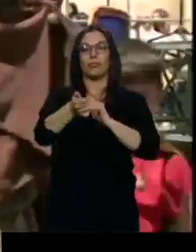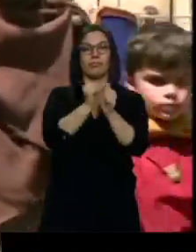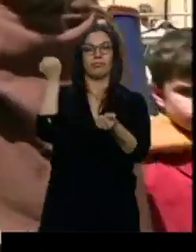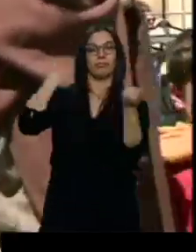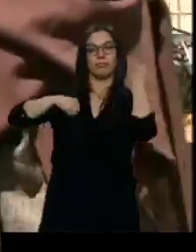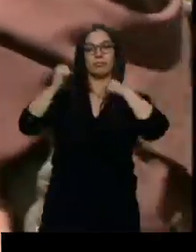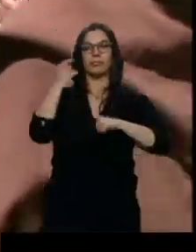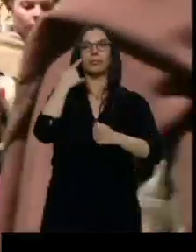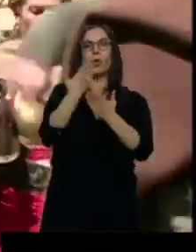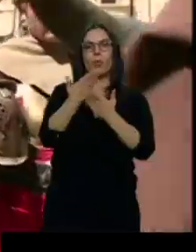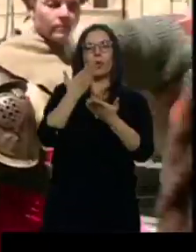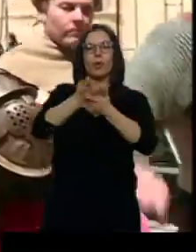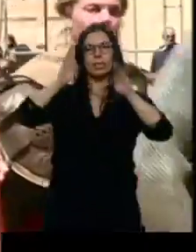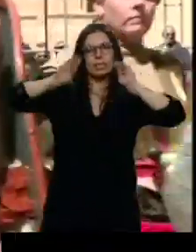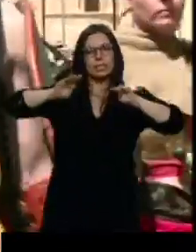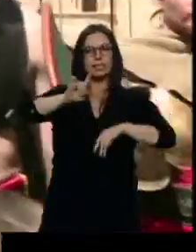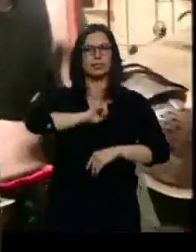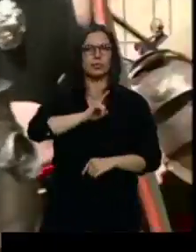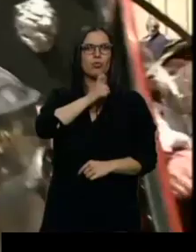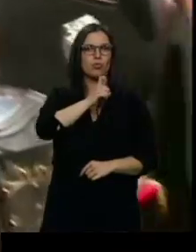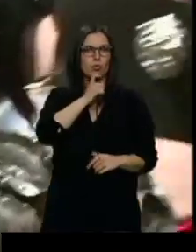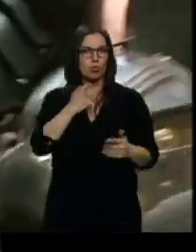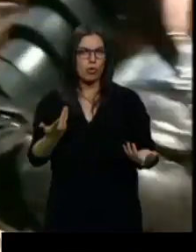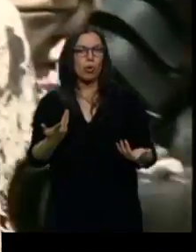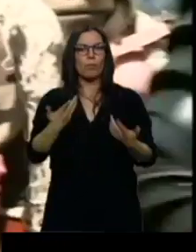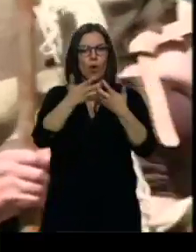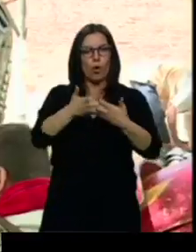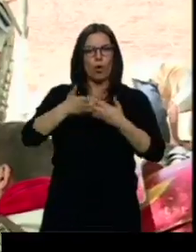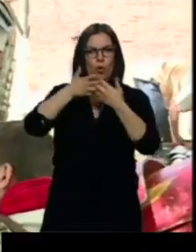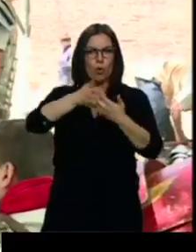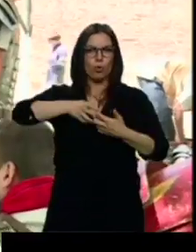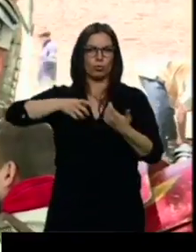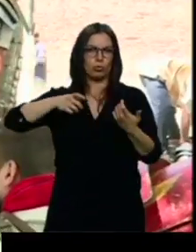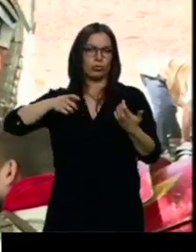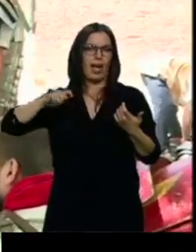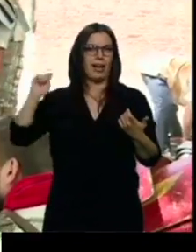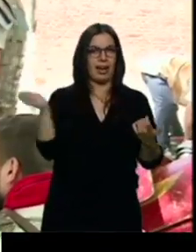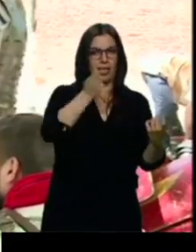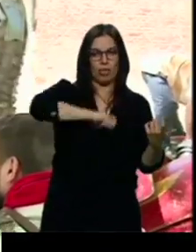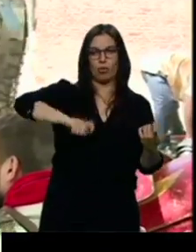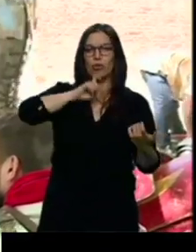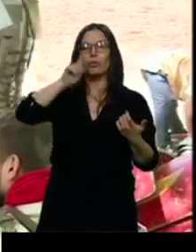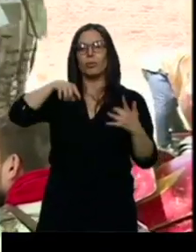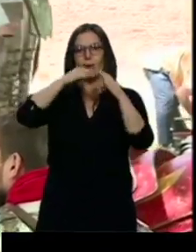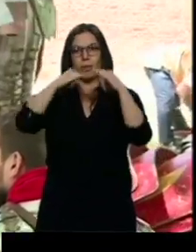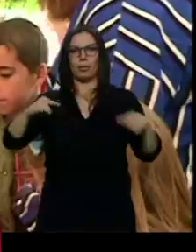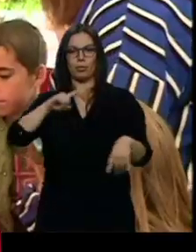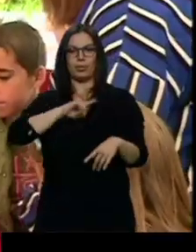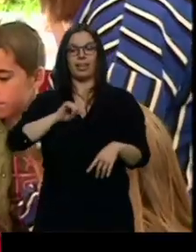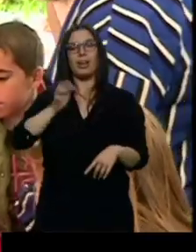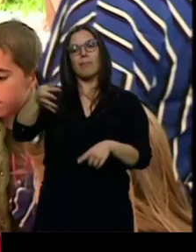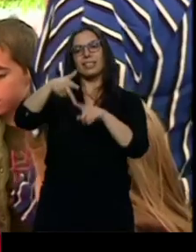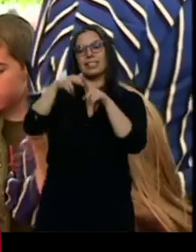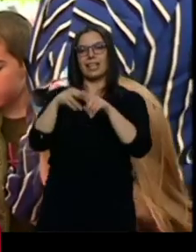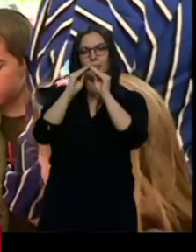adestramiento de los soldados romanos, las luchas de gladiadores y los campamentos militares junto a los talleres en elaboración de